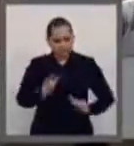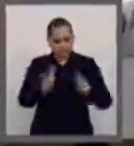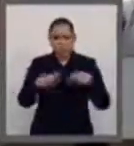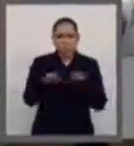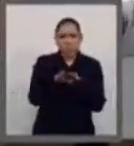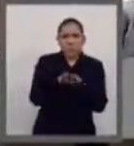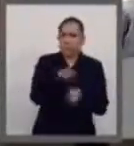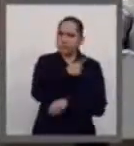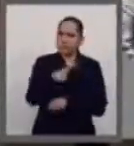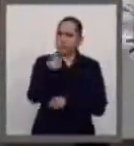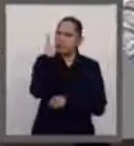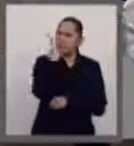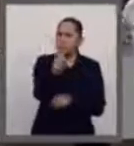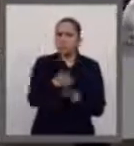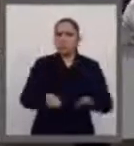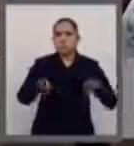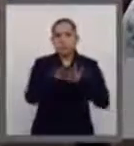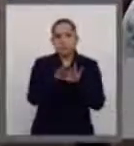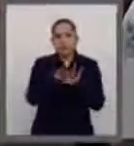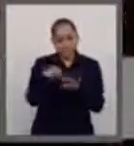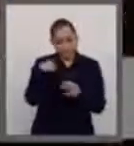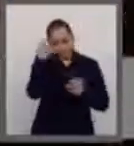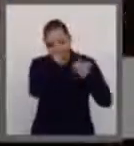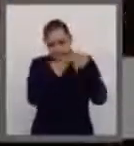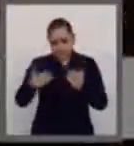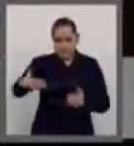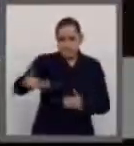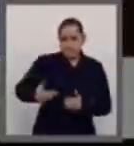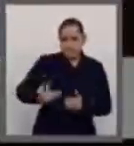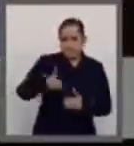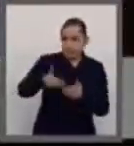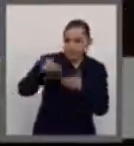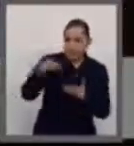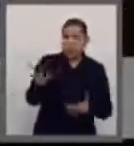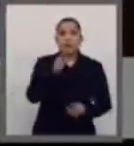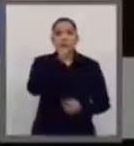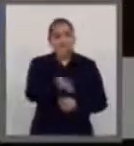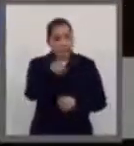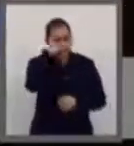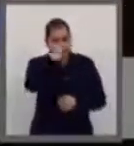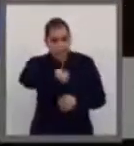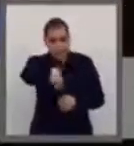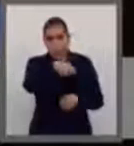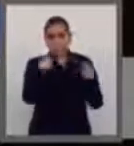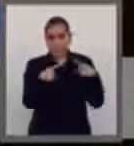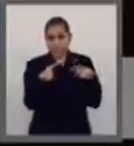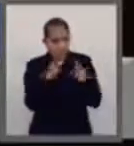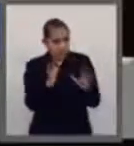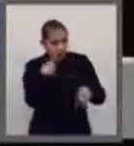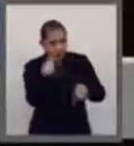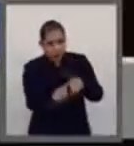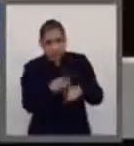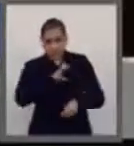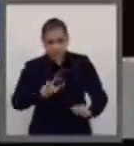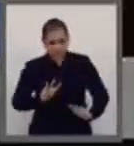y la supervivencia de los casos de cáncer de mamá, exigimos mayor presupuesto para